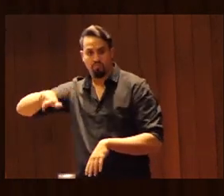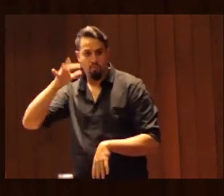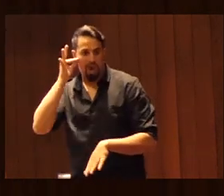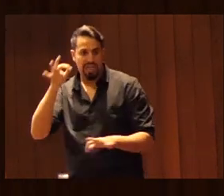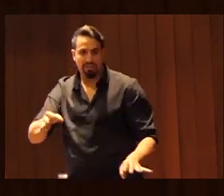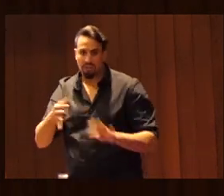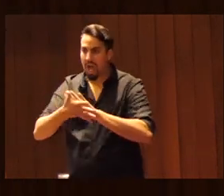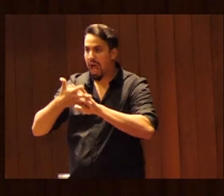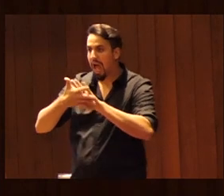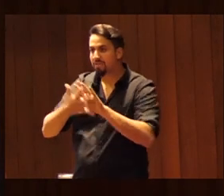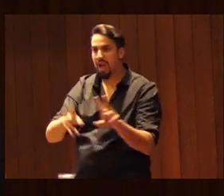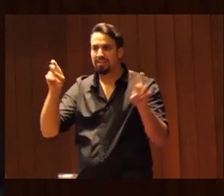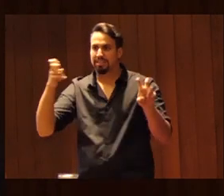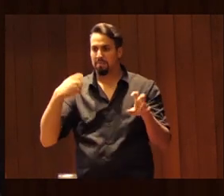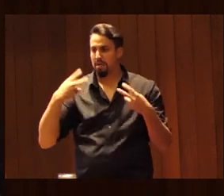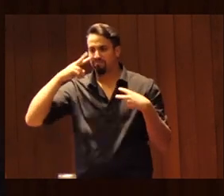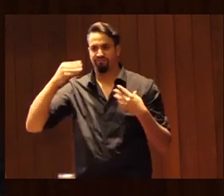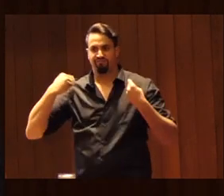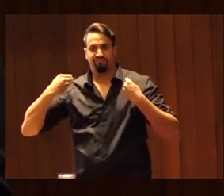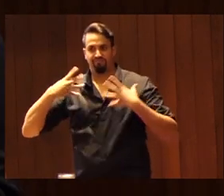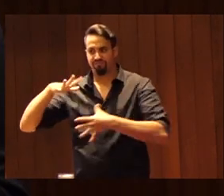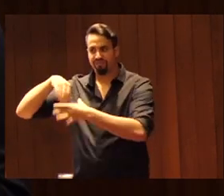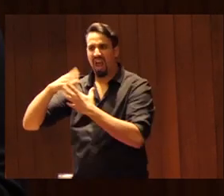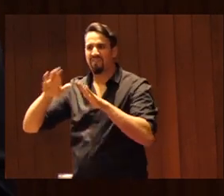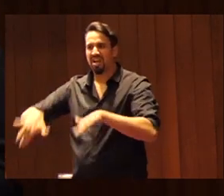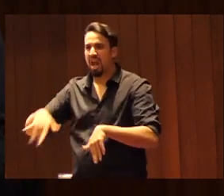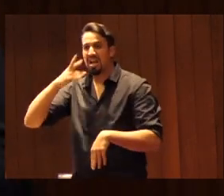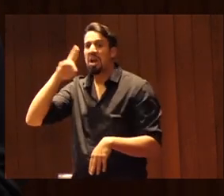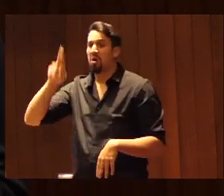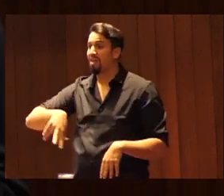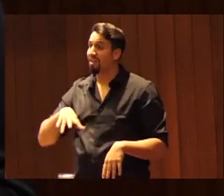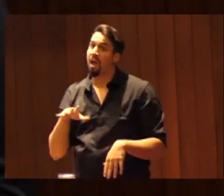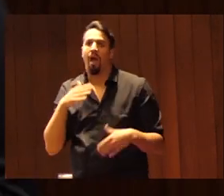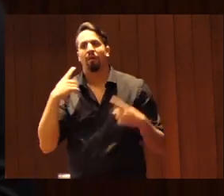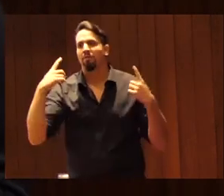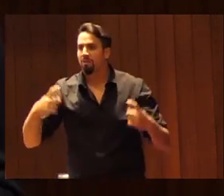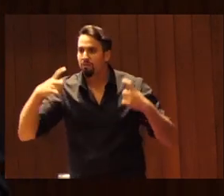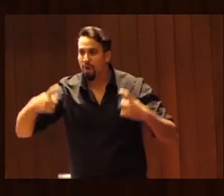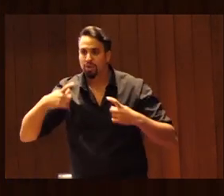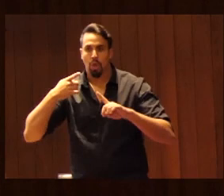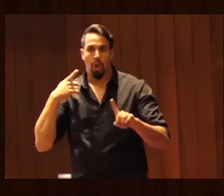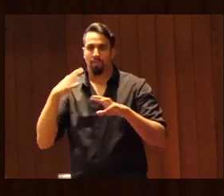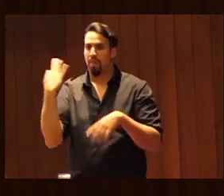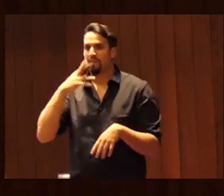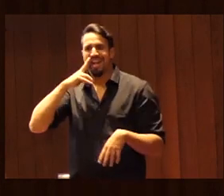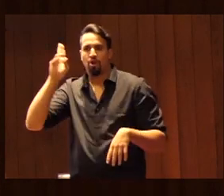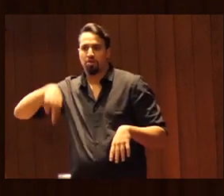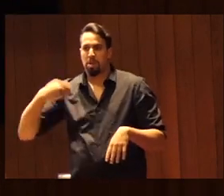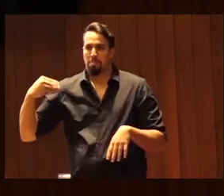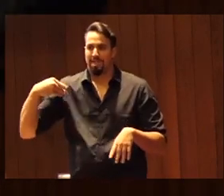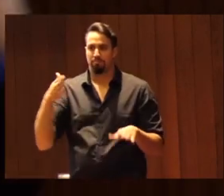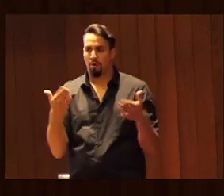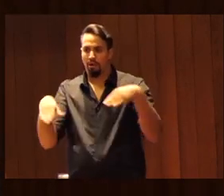sobre sus vivencias, al final ellas no reconocían que han tenido que hacer mayores esfuerzos para ser reconocidas al mismo nivel que los hombres.